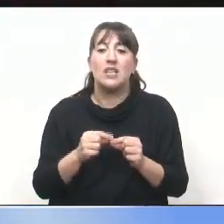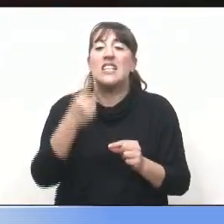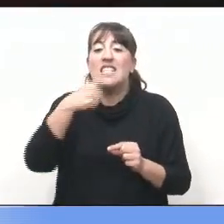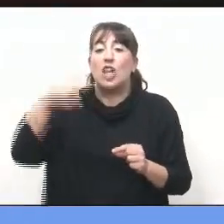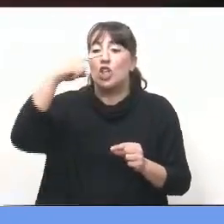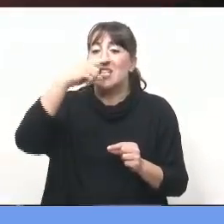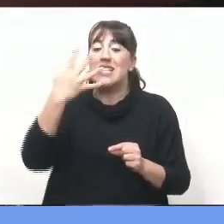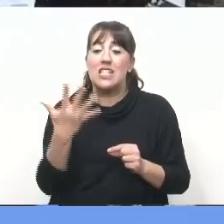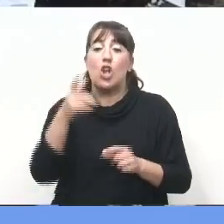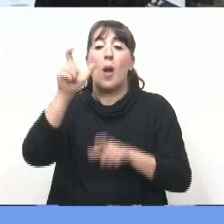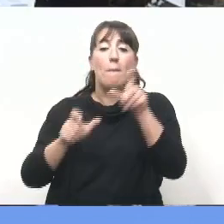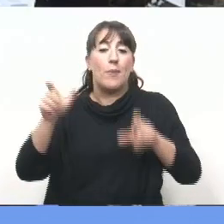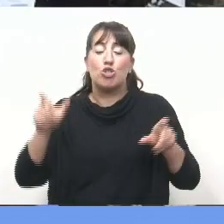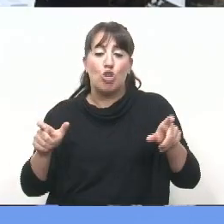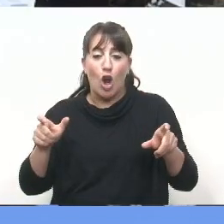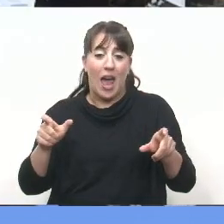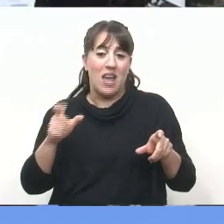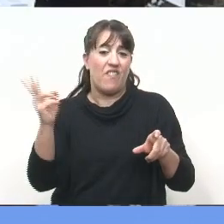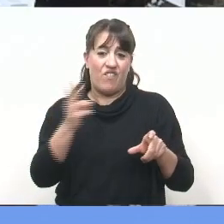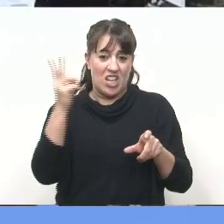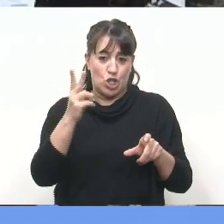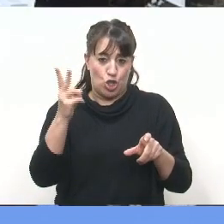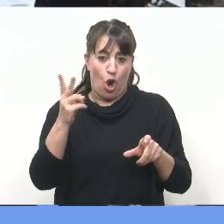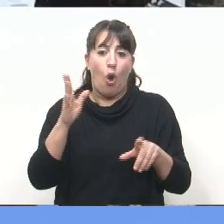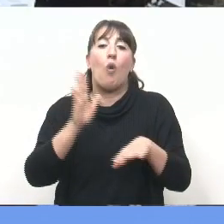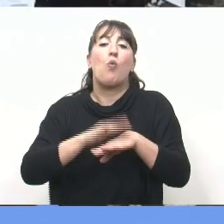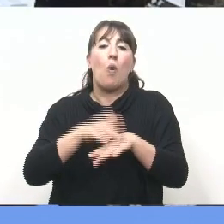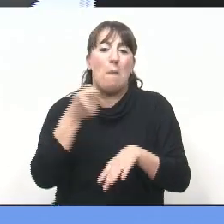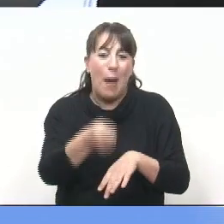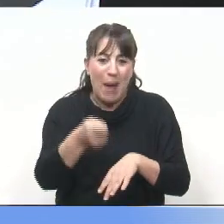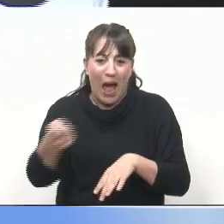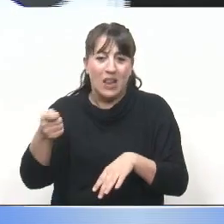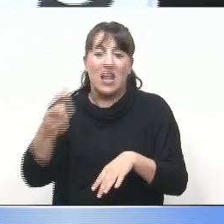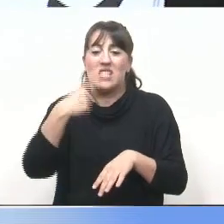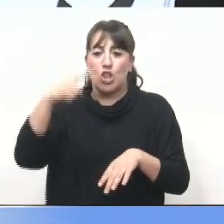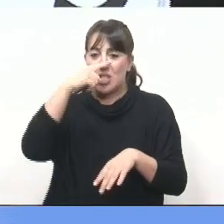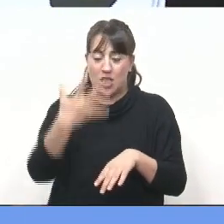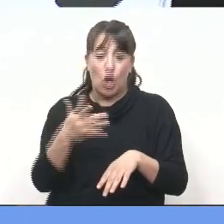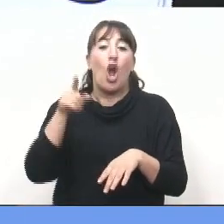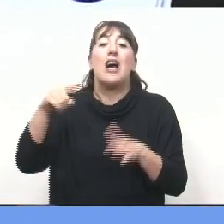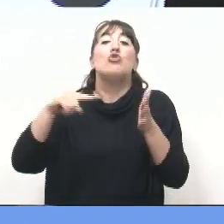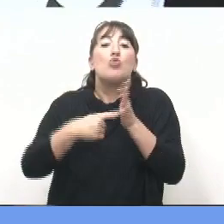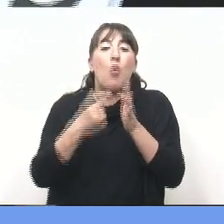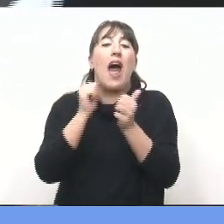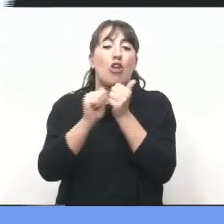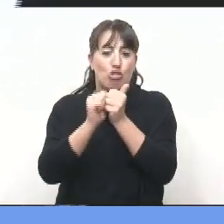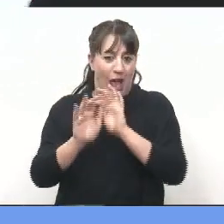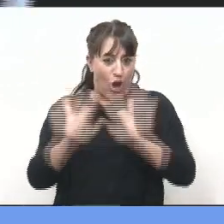son las personas ya fallecidas, los homicidios, en la ciudad de Rosario nada más.